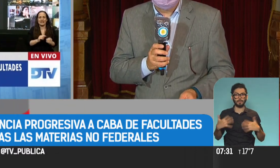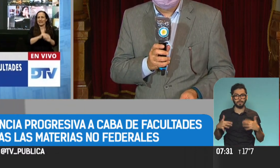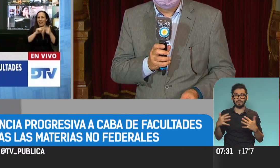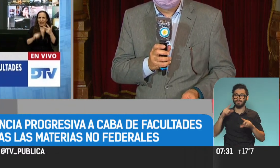la Nación.